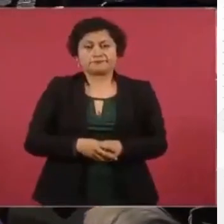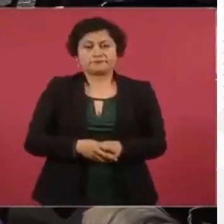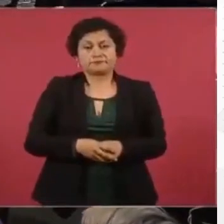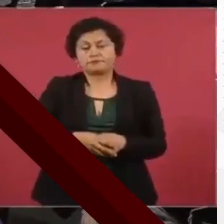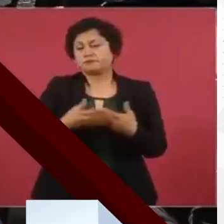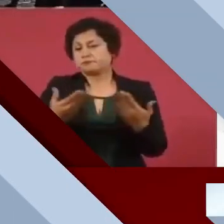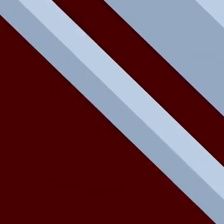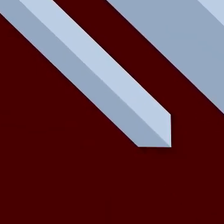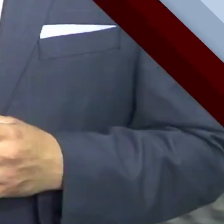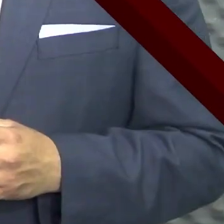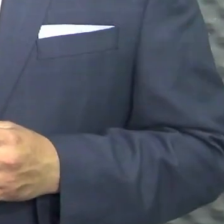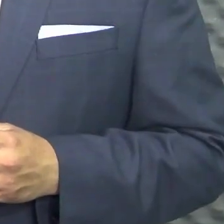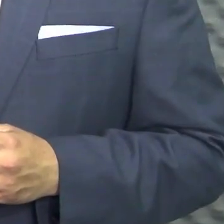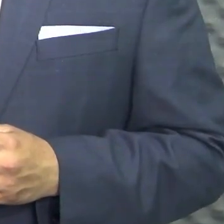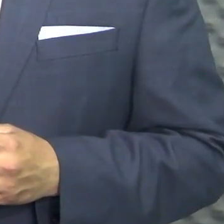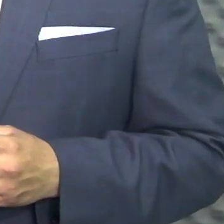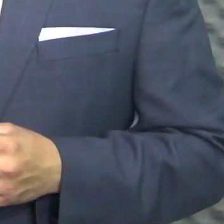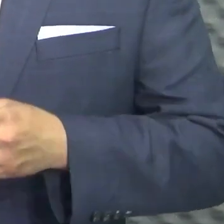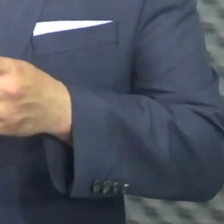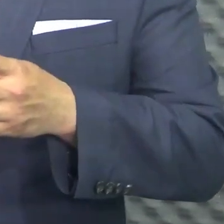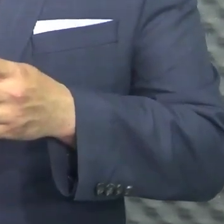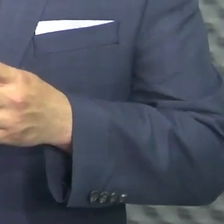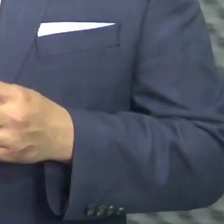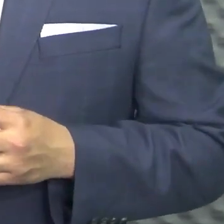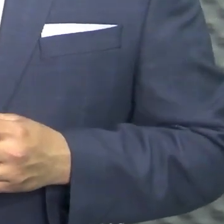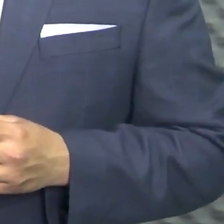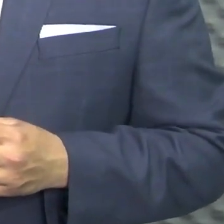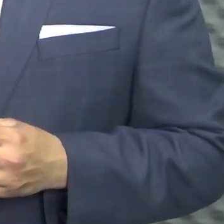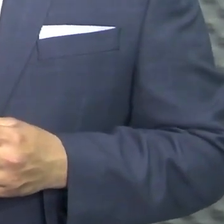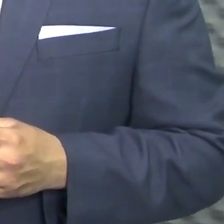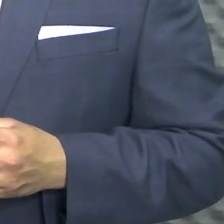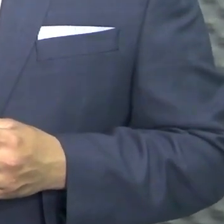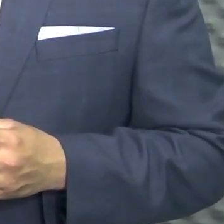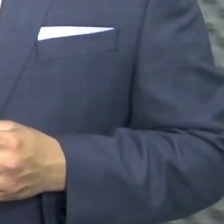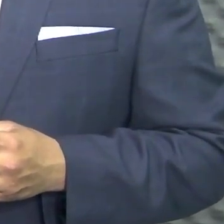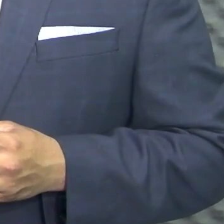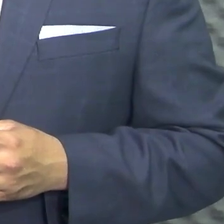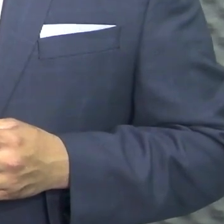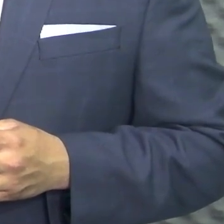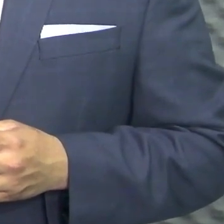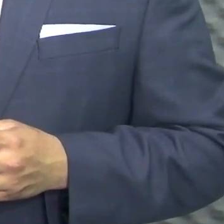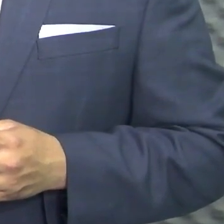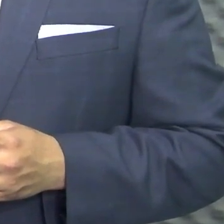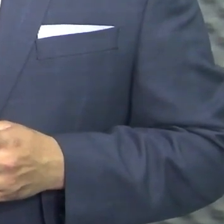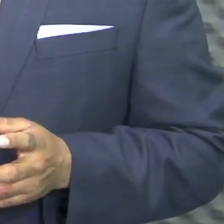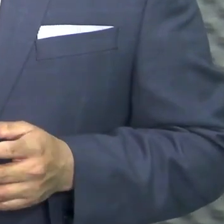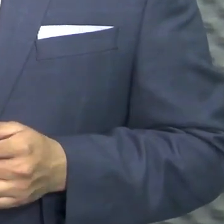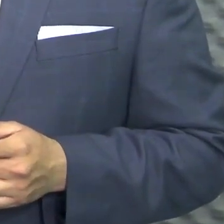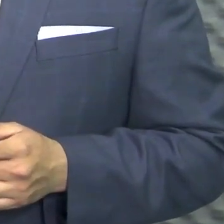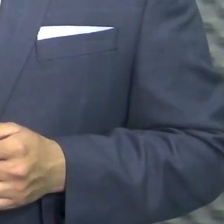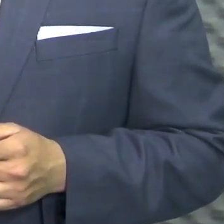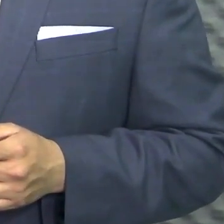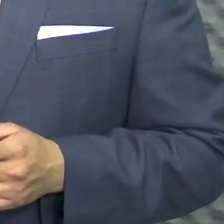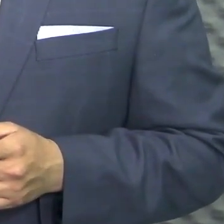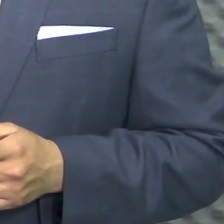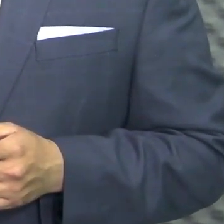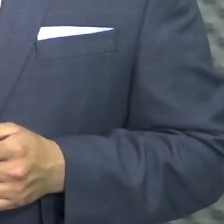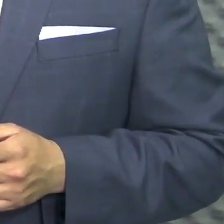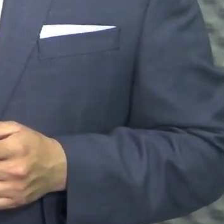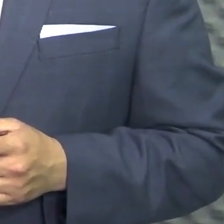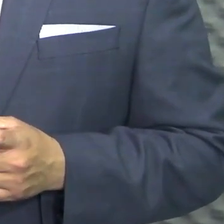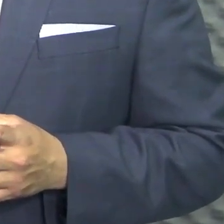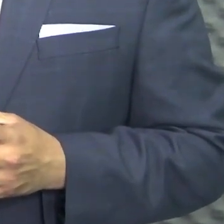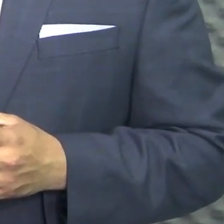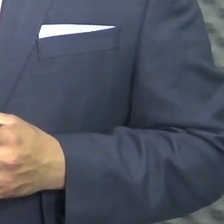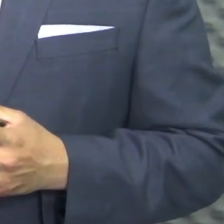a seguir atendiendo todo. Fallas en el mecanismo. La periodista que acabamos de escuchar y ver, por diez minutos sostuvo el botón de